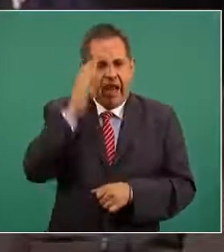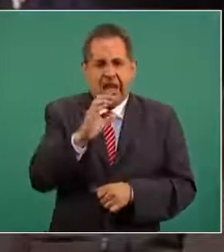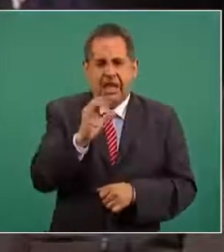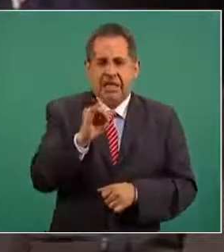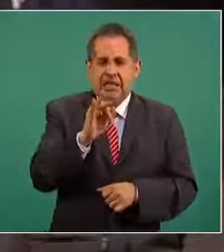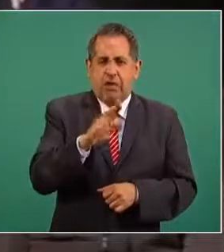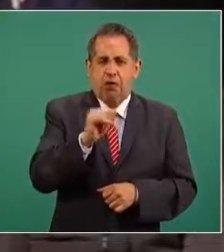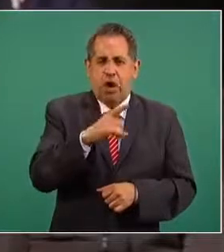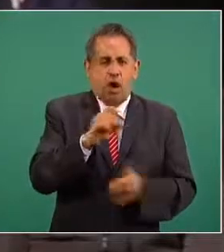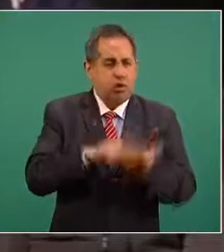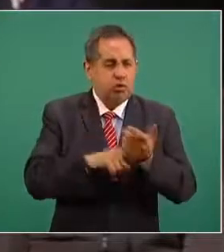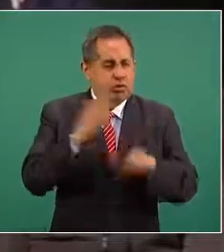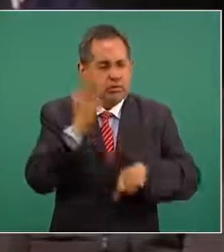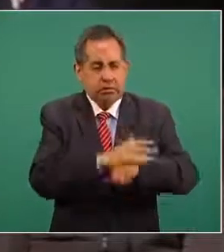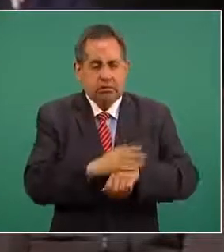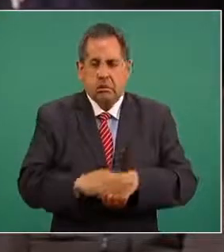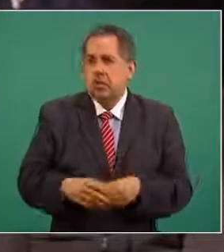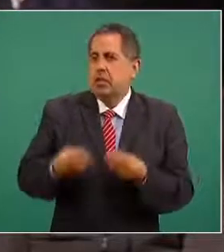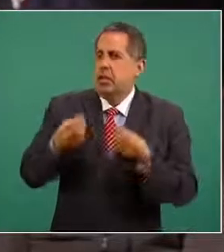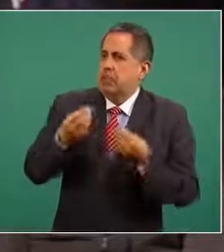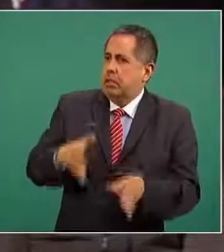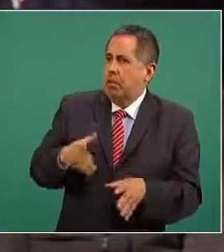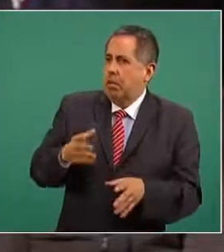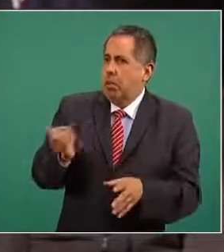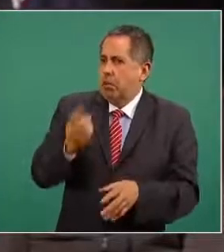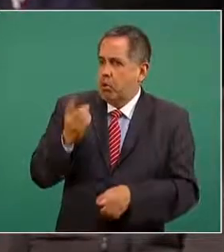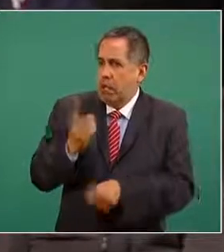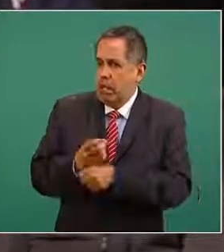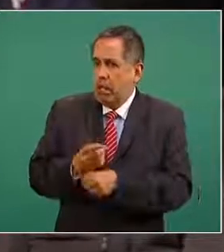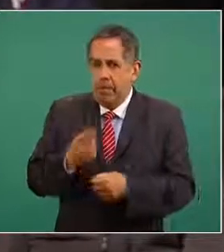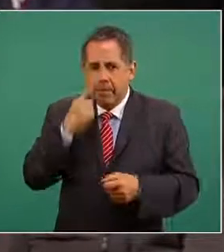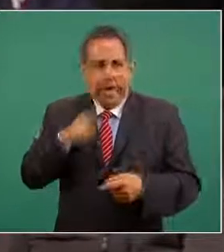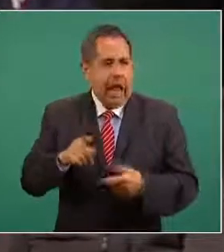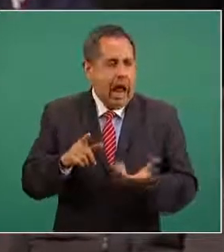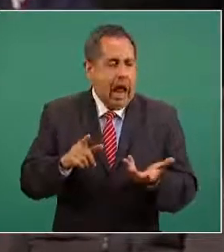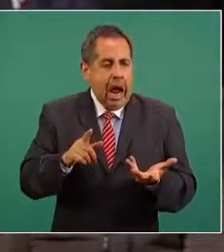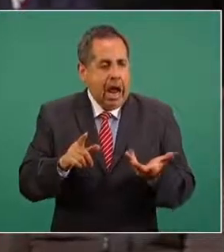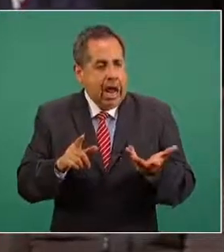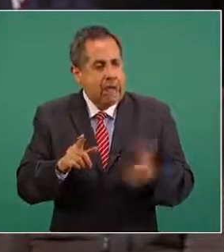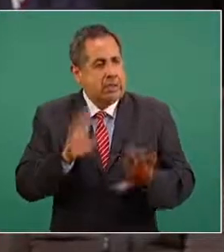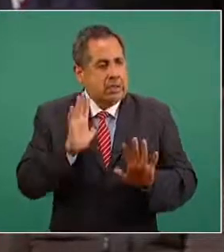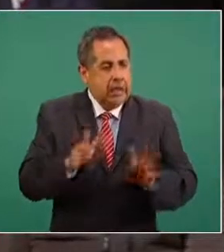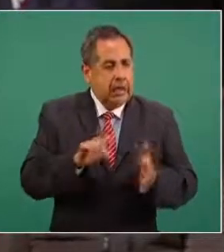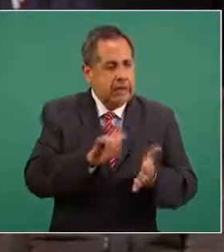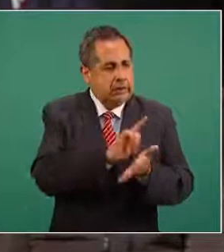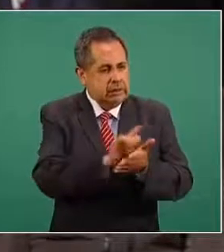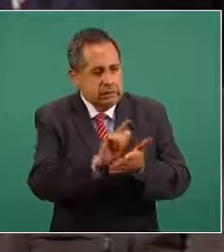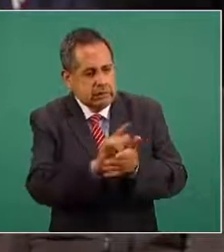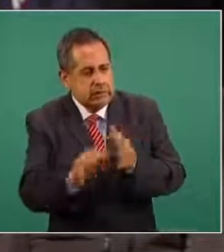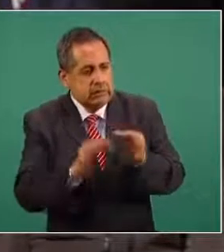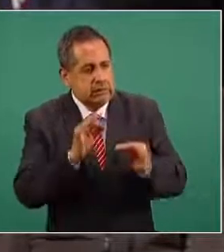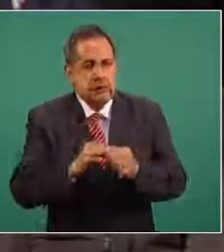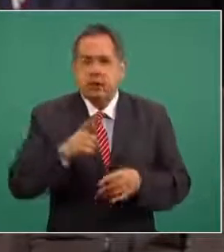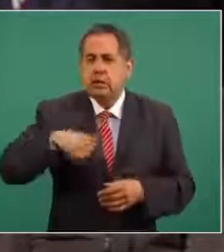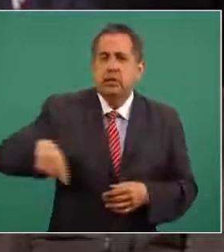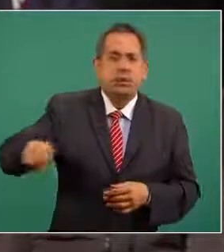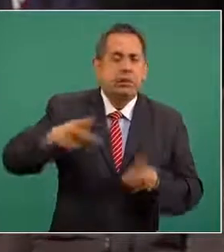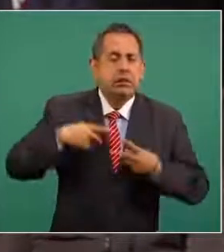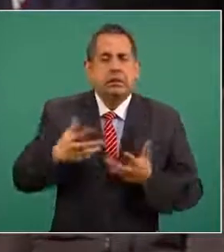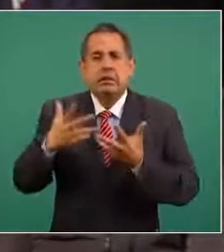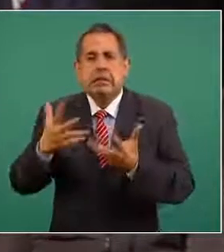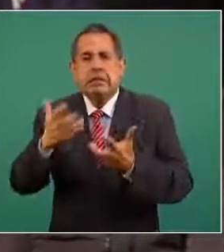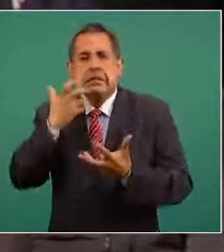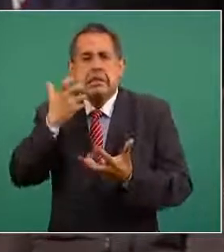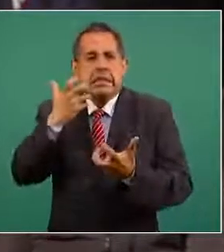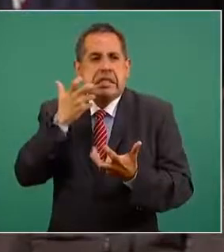se desperdició una gran oportunidad de saciar un poco la emperosa sed de justicia que existe en nuestro